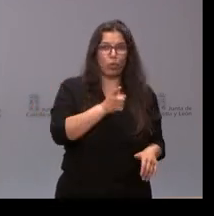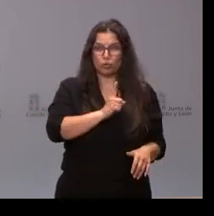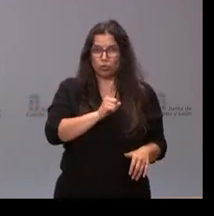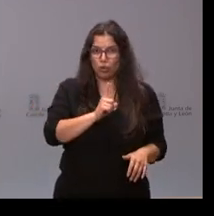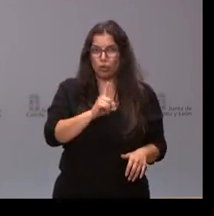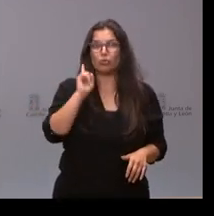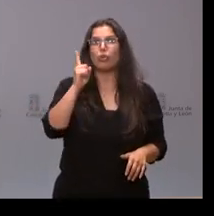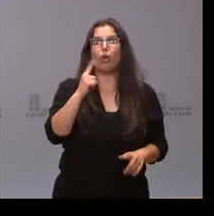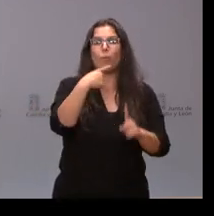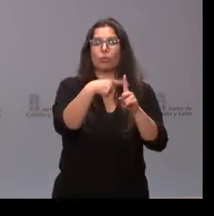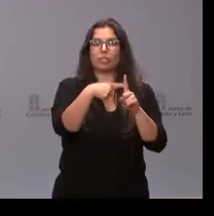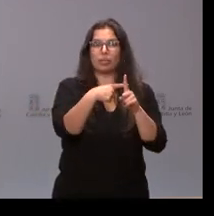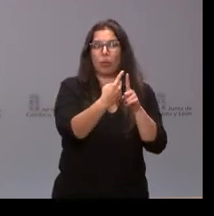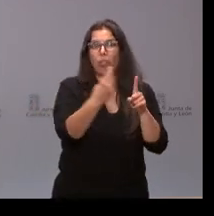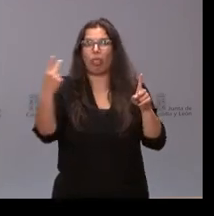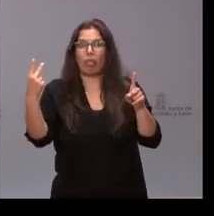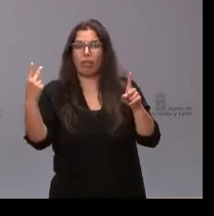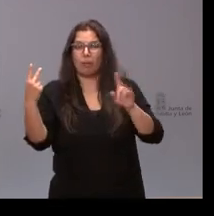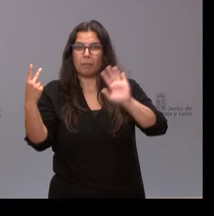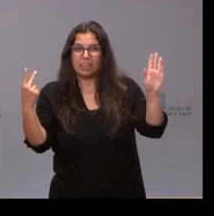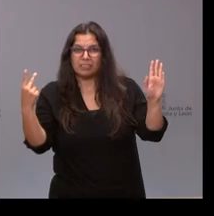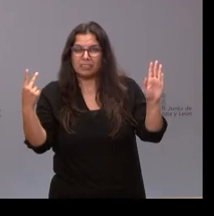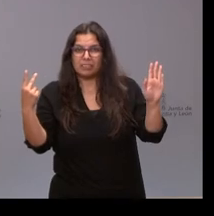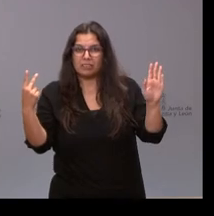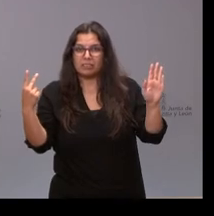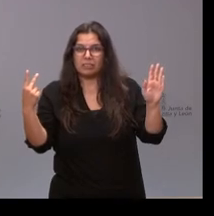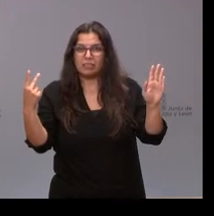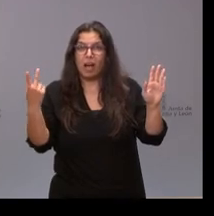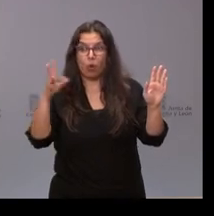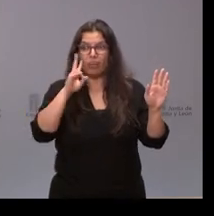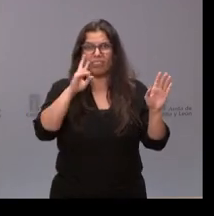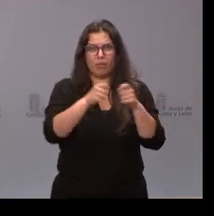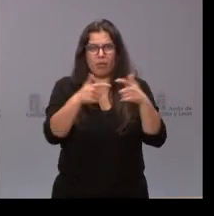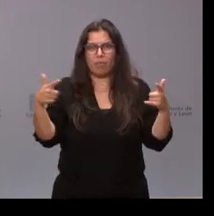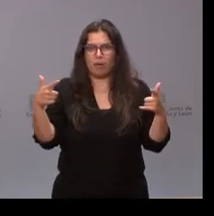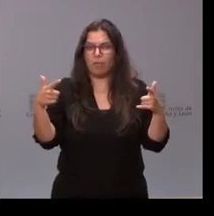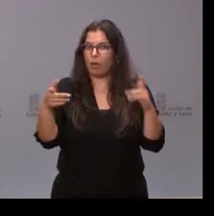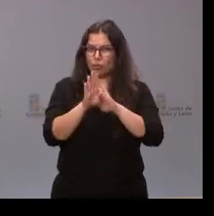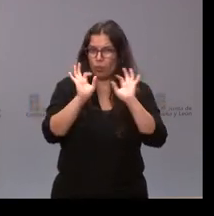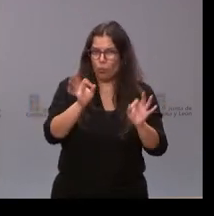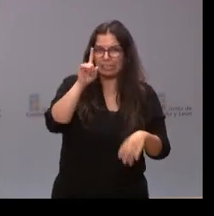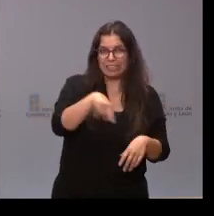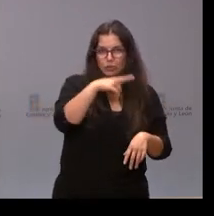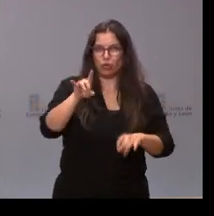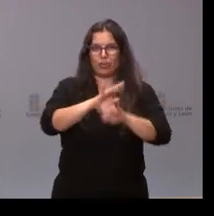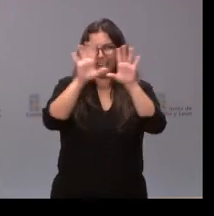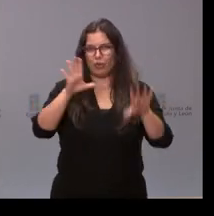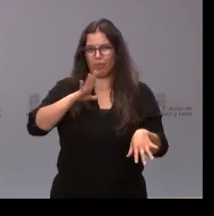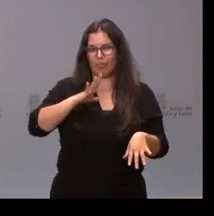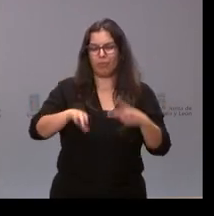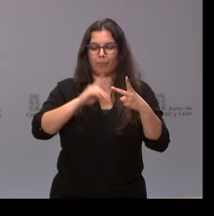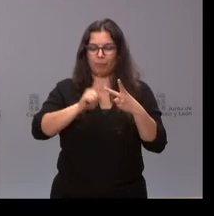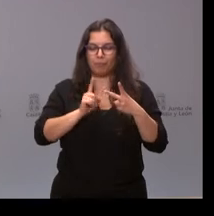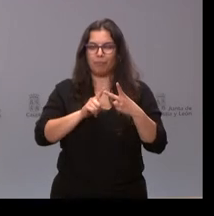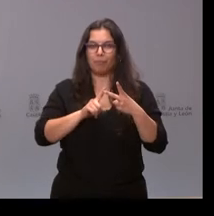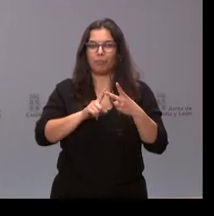cabañas, aislar exclusivamente a los positivos, aunque haya una escalada en este sentido. Y, por otra parte, también, bueno, surge